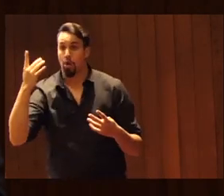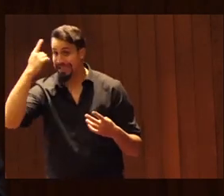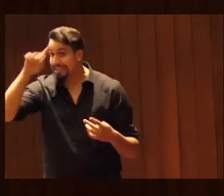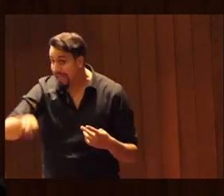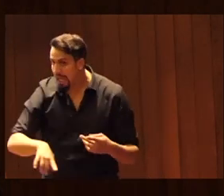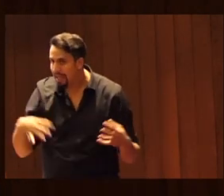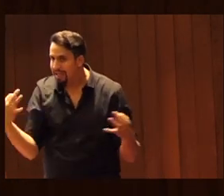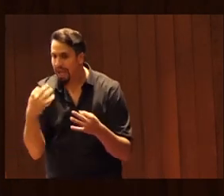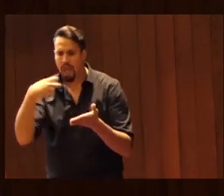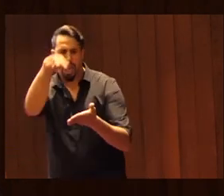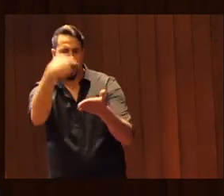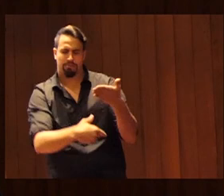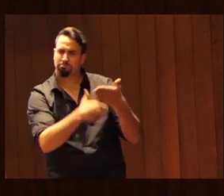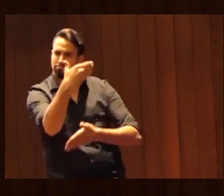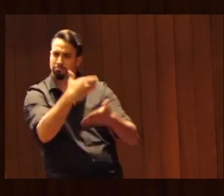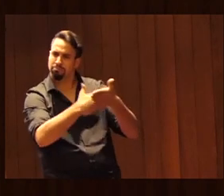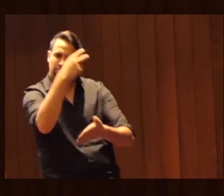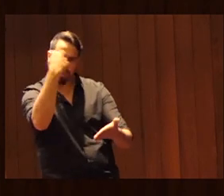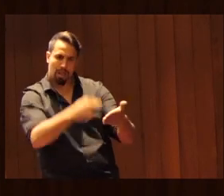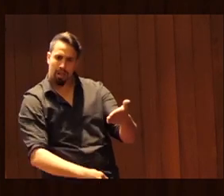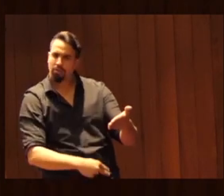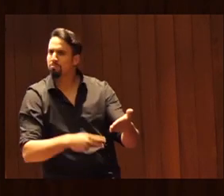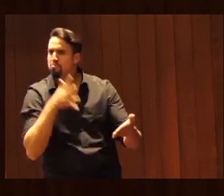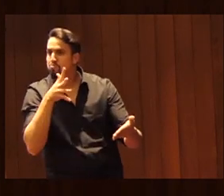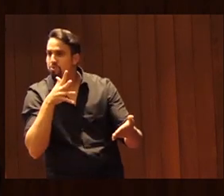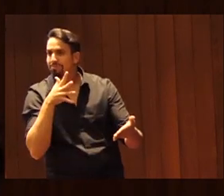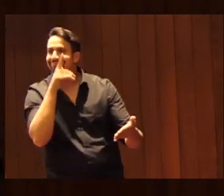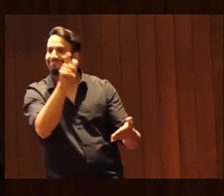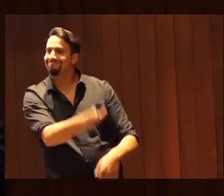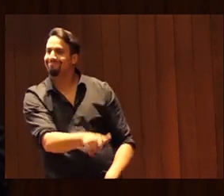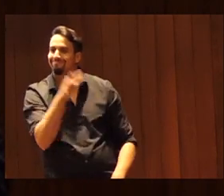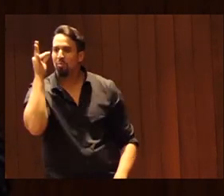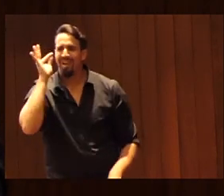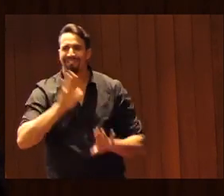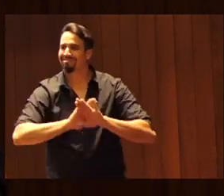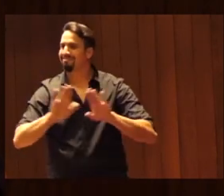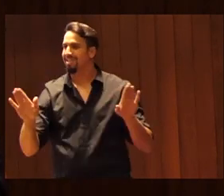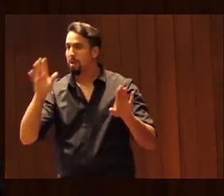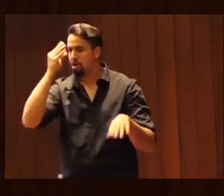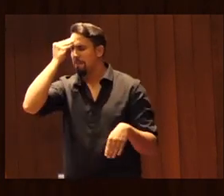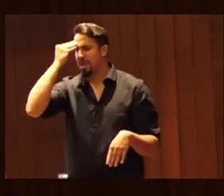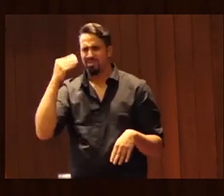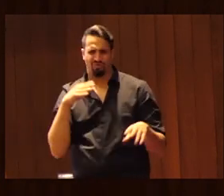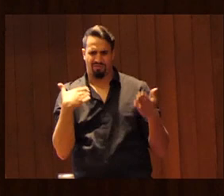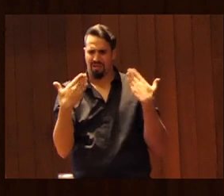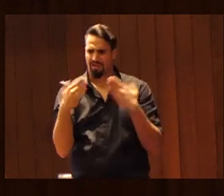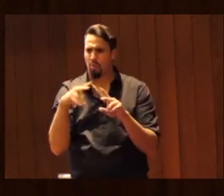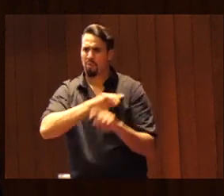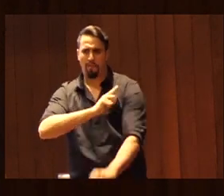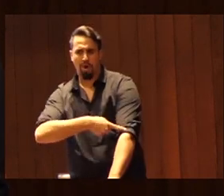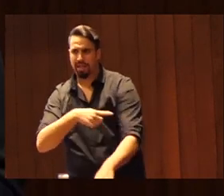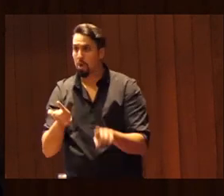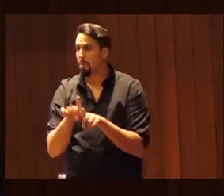es que todo lo que leí en prensa es porque es mujer. Porque jamás creo que se hubiera cuestionado tanto en un deporte como,